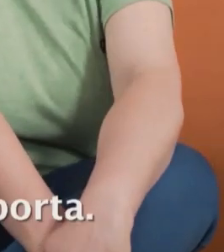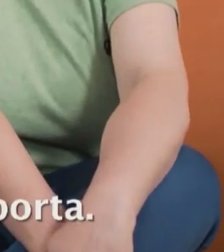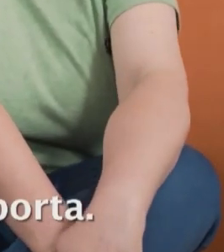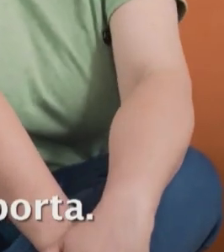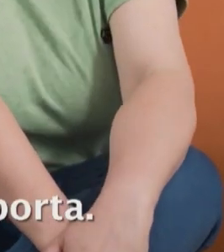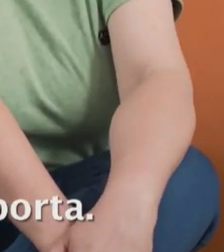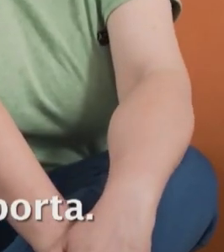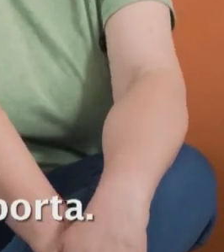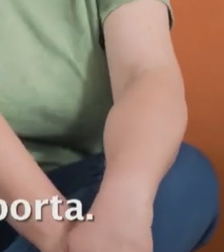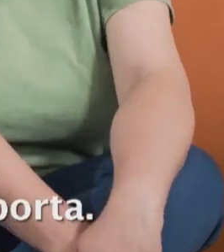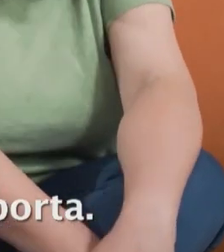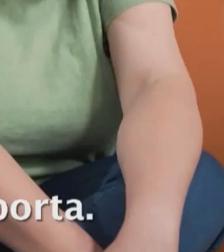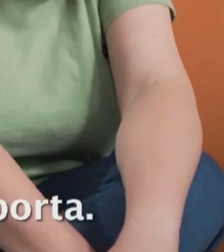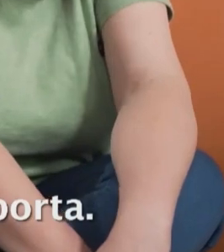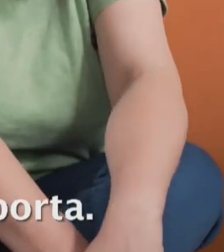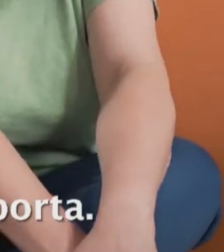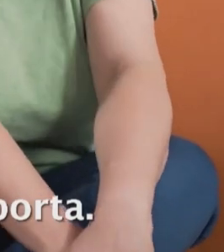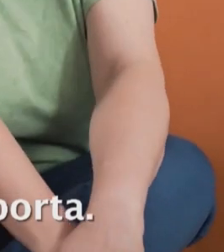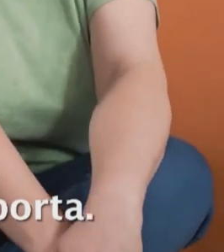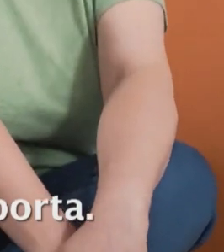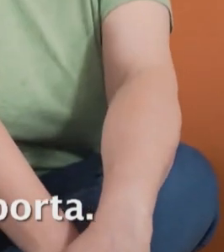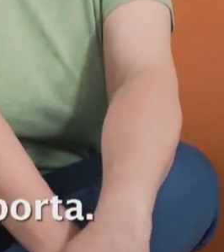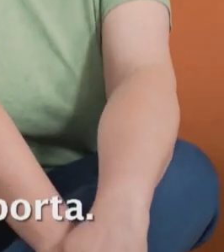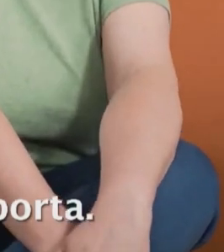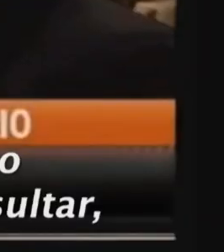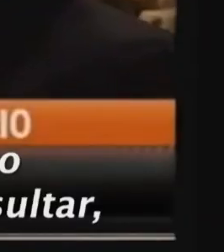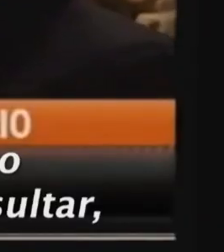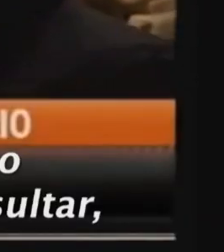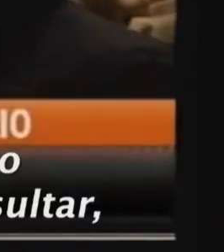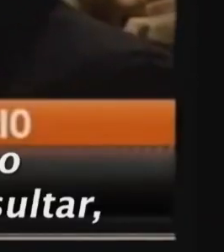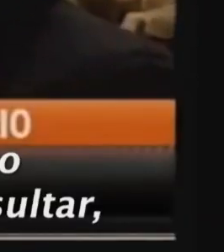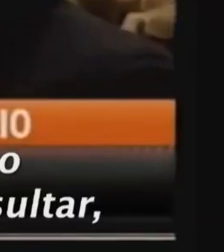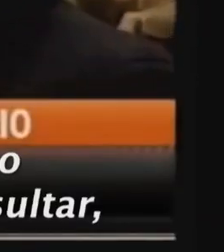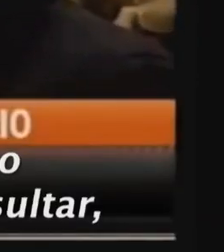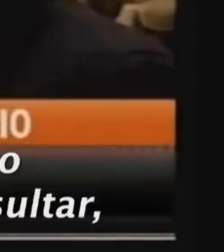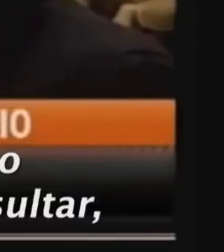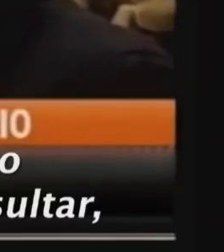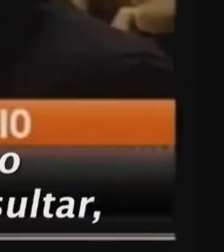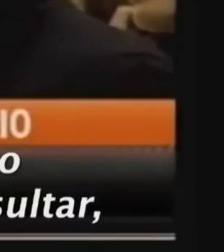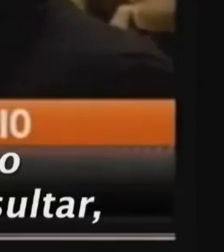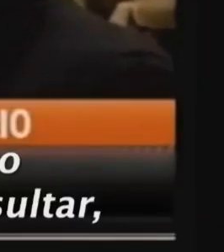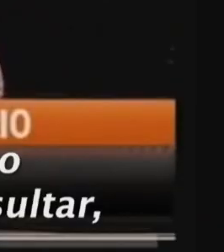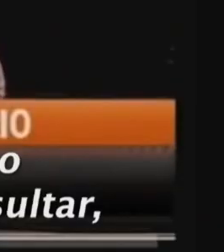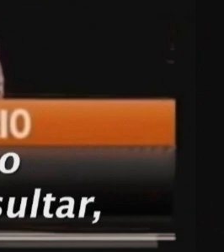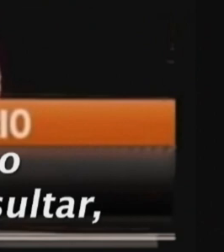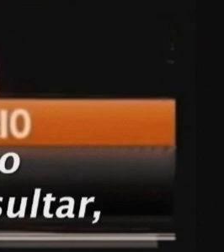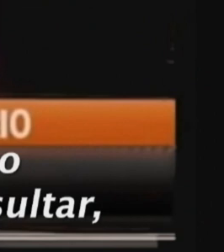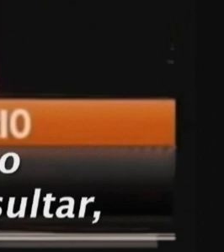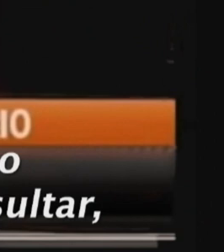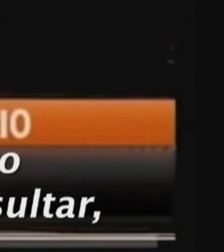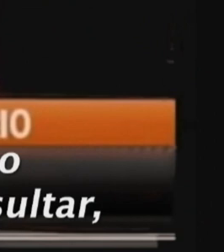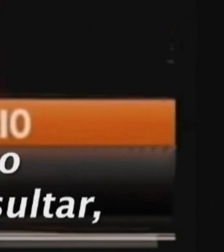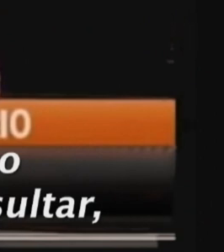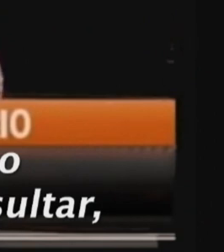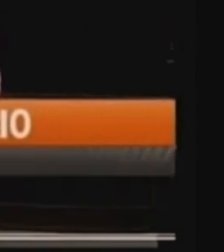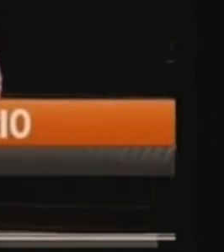Pero bueno, sí, soy una exagerada romántica, no importa. Yo siempre digo que esto dentro de unos